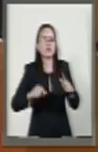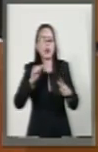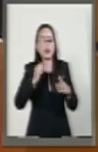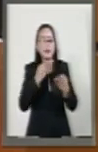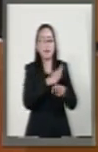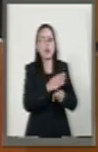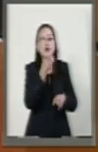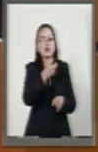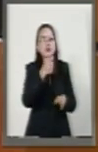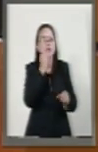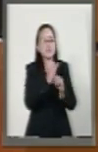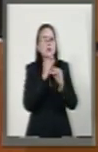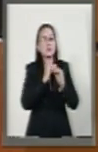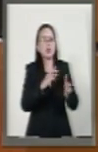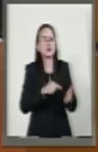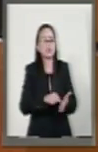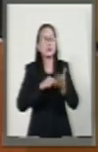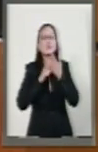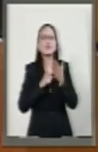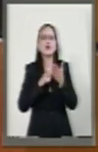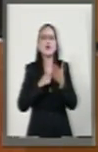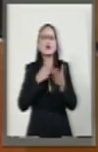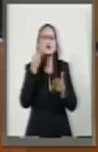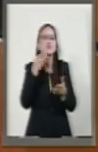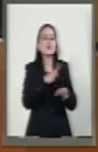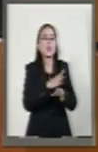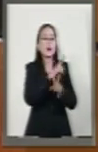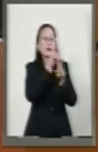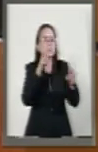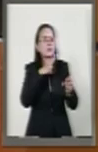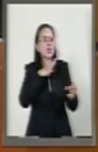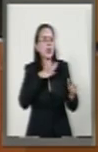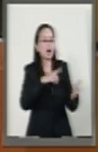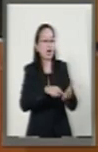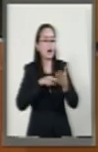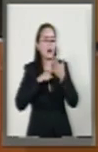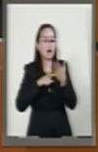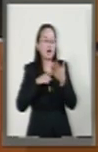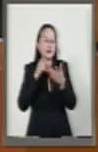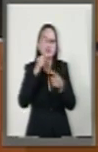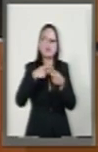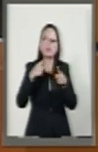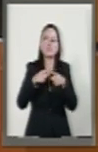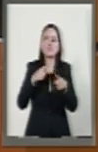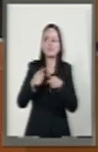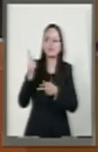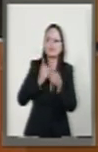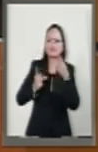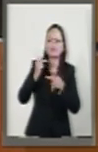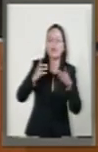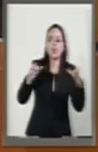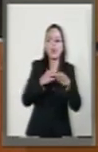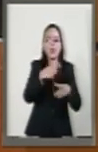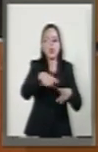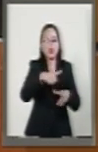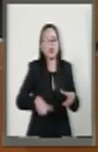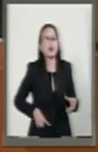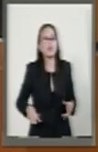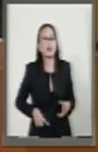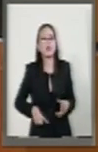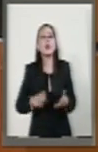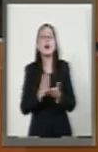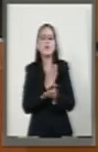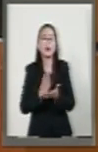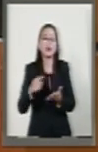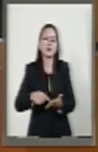la información correspondiente a las obligaciones y financiamientos de los entes públicos. Y también, por otra